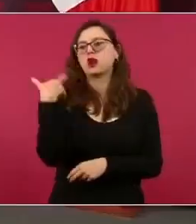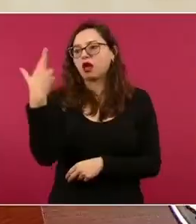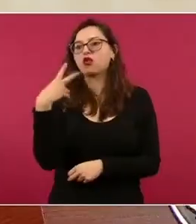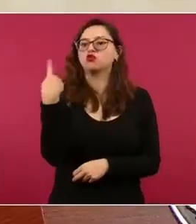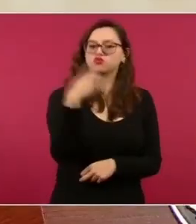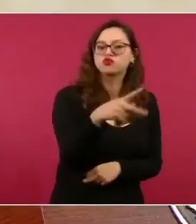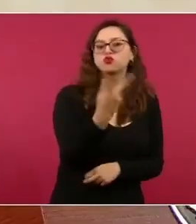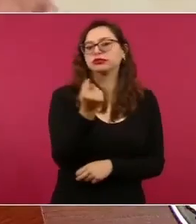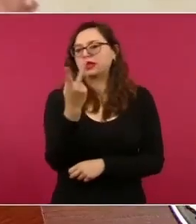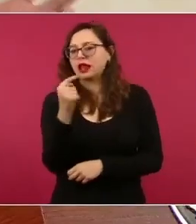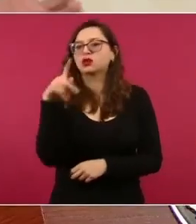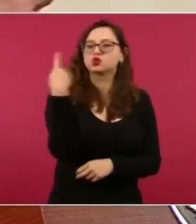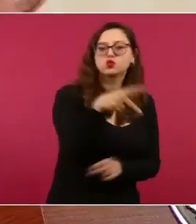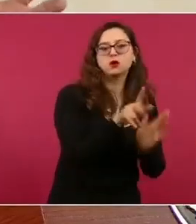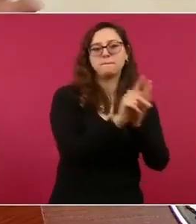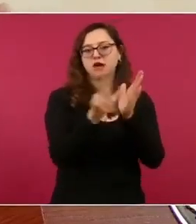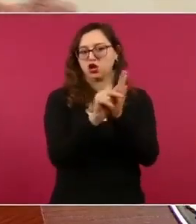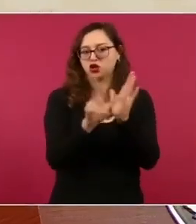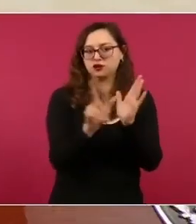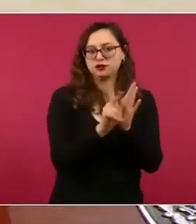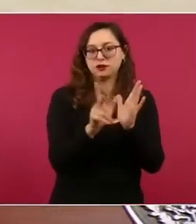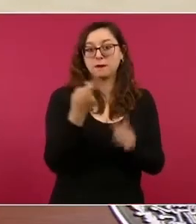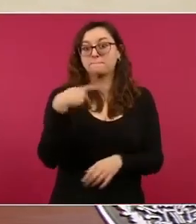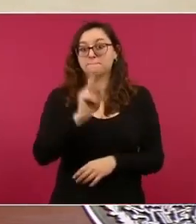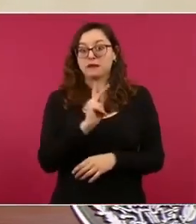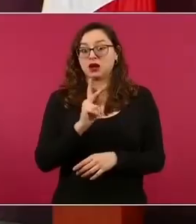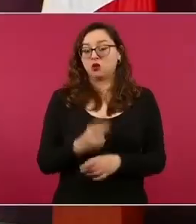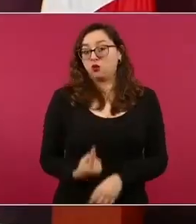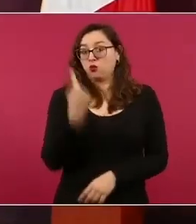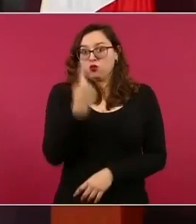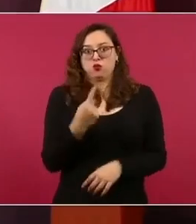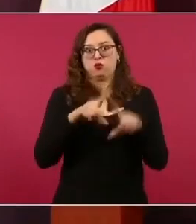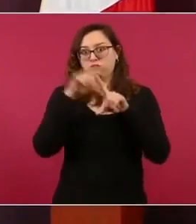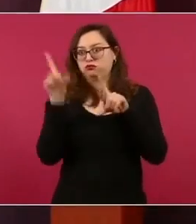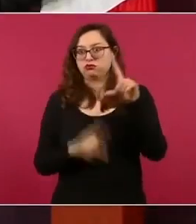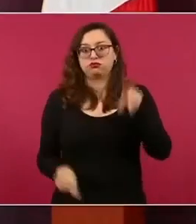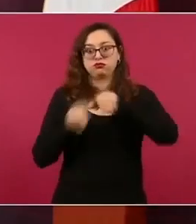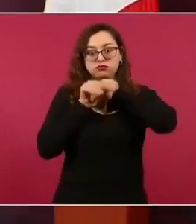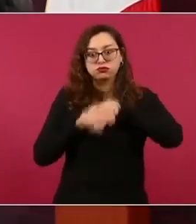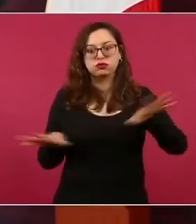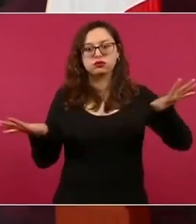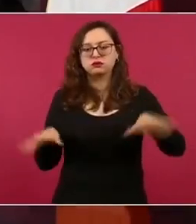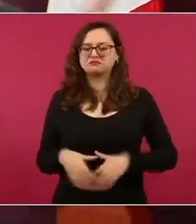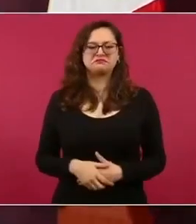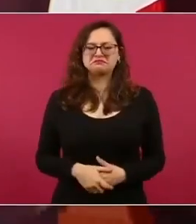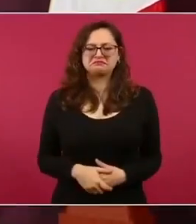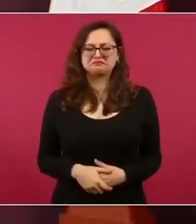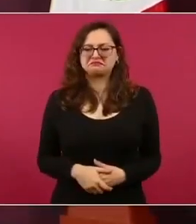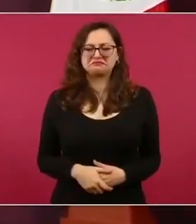pero no existen monopolios así que dominen todo. Bueno